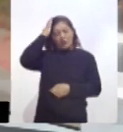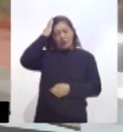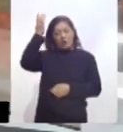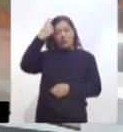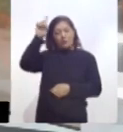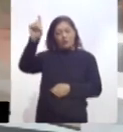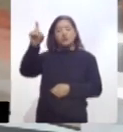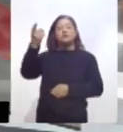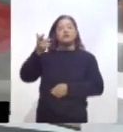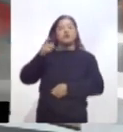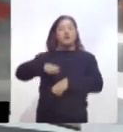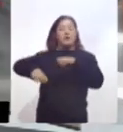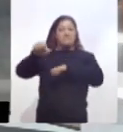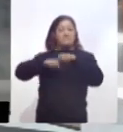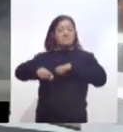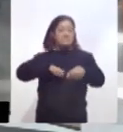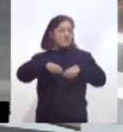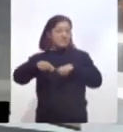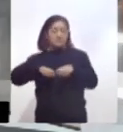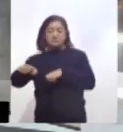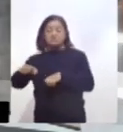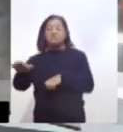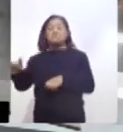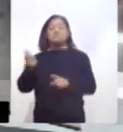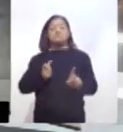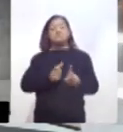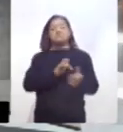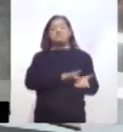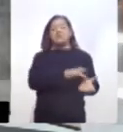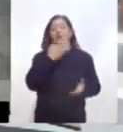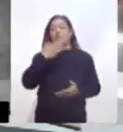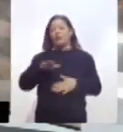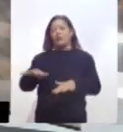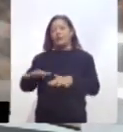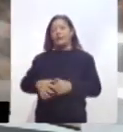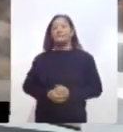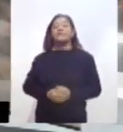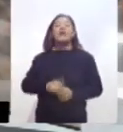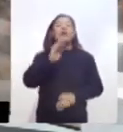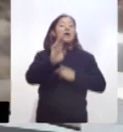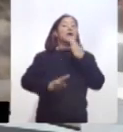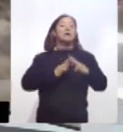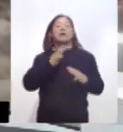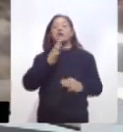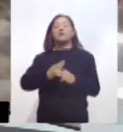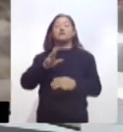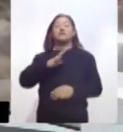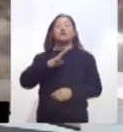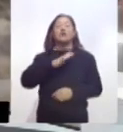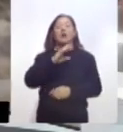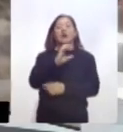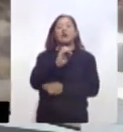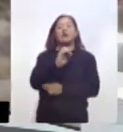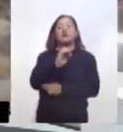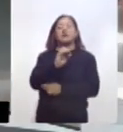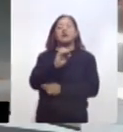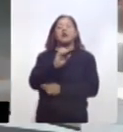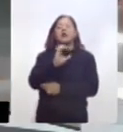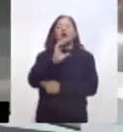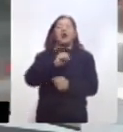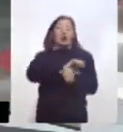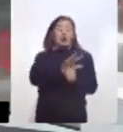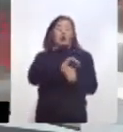Y en el mundo, COVID-19 impacta más en Guayaquil que en siete países de América Latina.